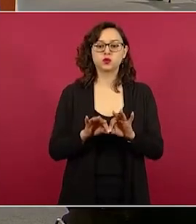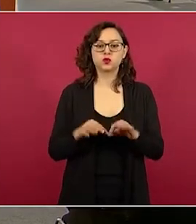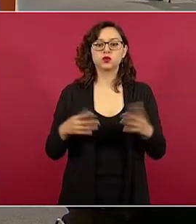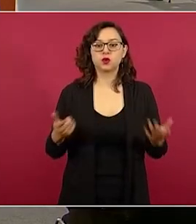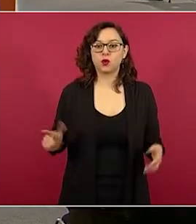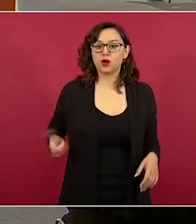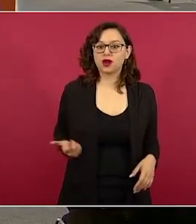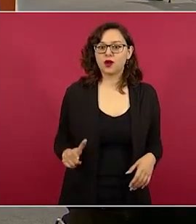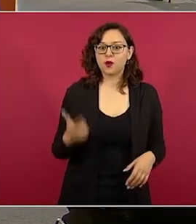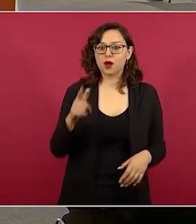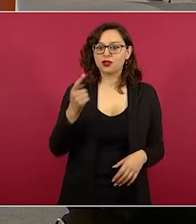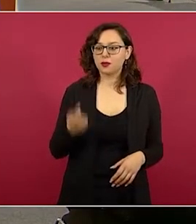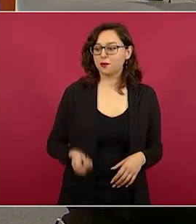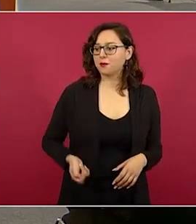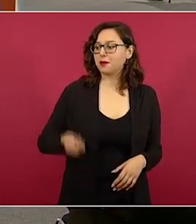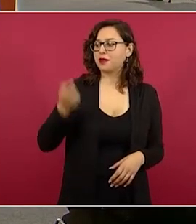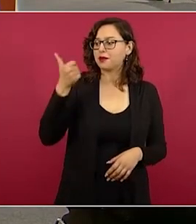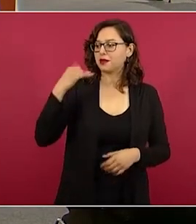ganó Guanajuato.